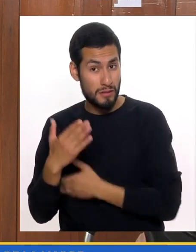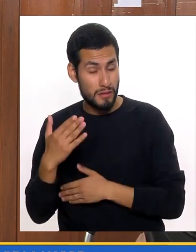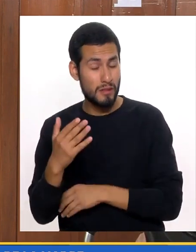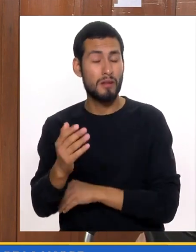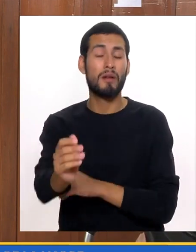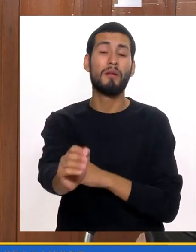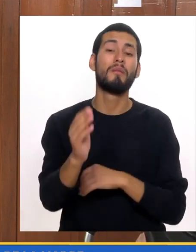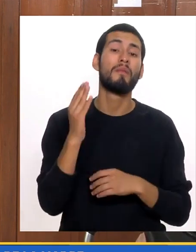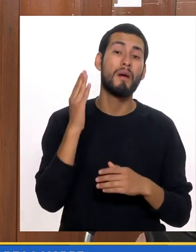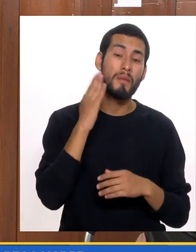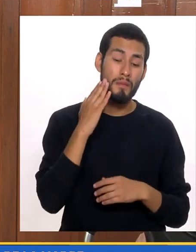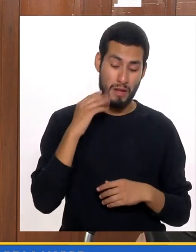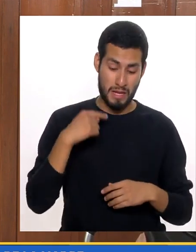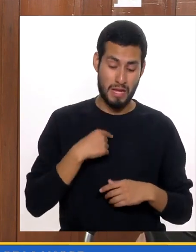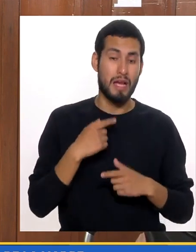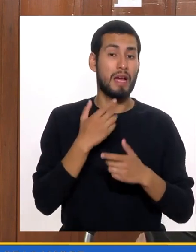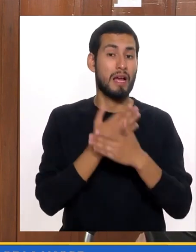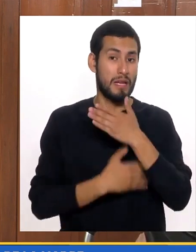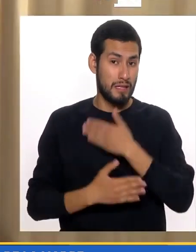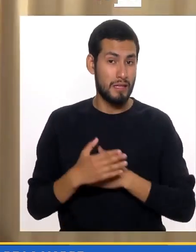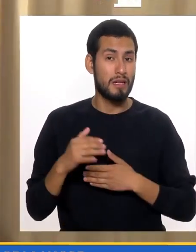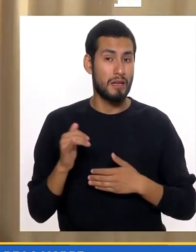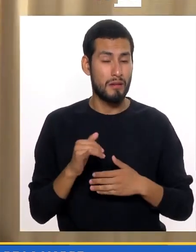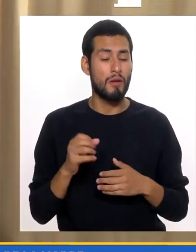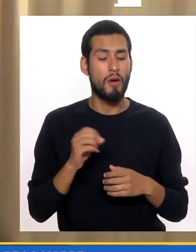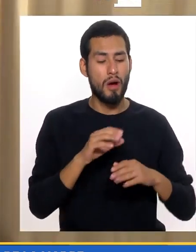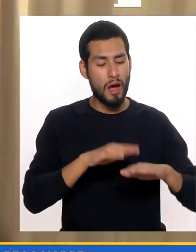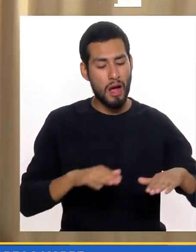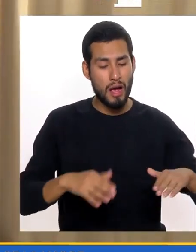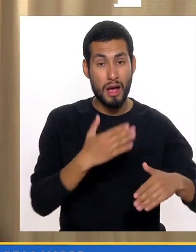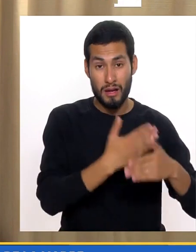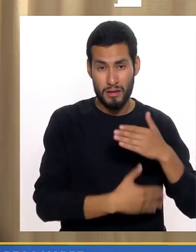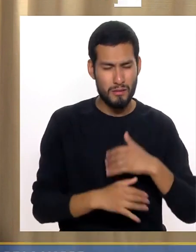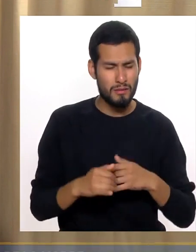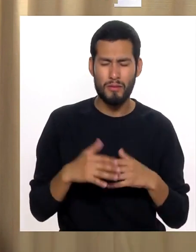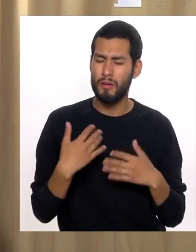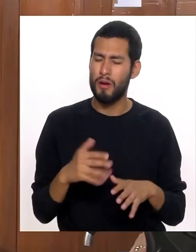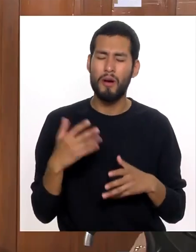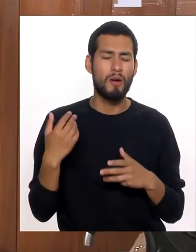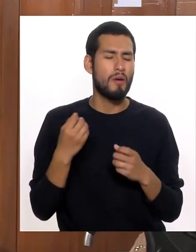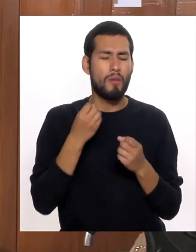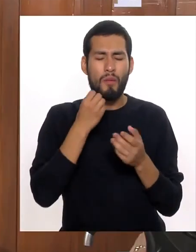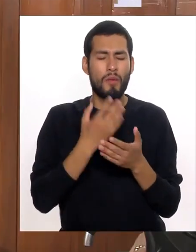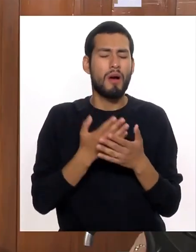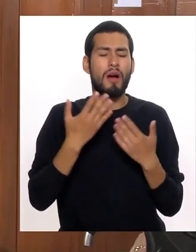discapacidad Y las mamás Que tienen una discapacidad ¿No? Es muy este Elocuente Y